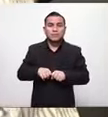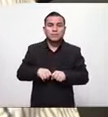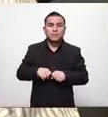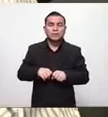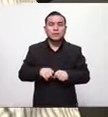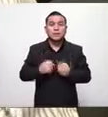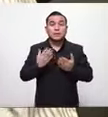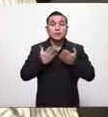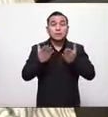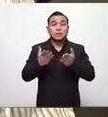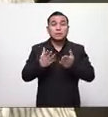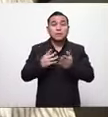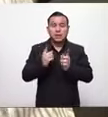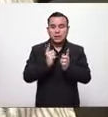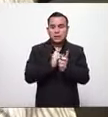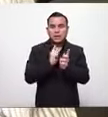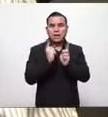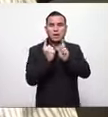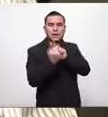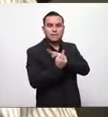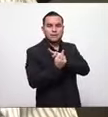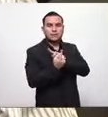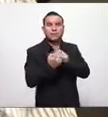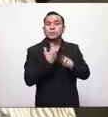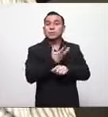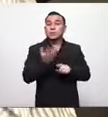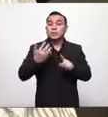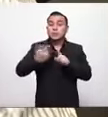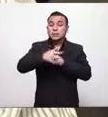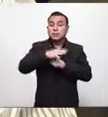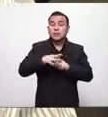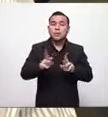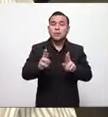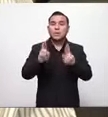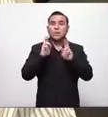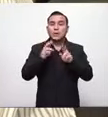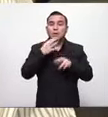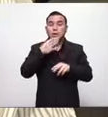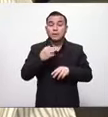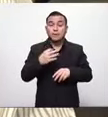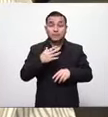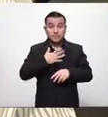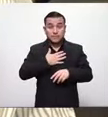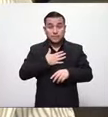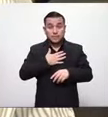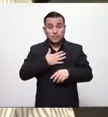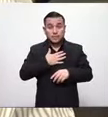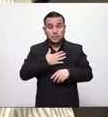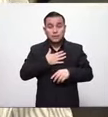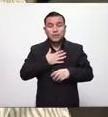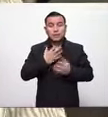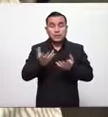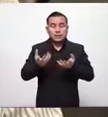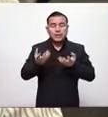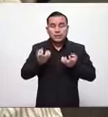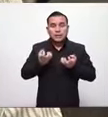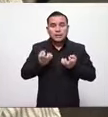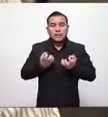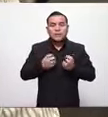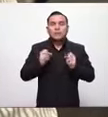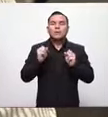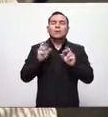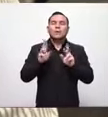salvadoreños a darle vuelta a la tortilla ojalá mi deseo de que podamos avanzar yo no pierdo las